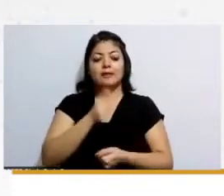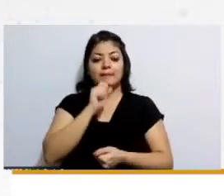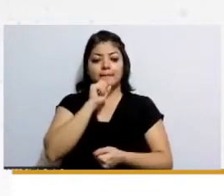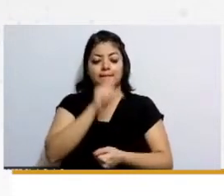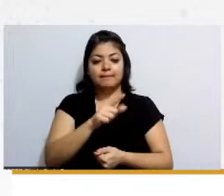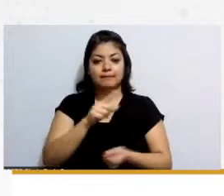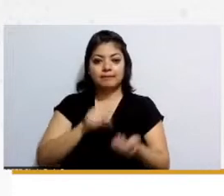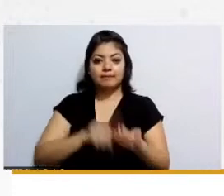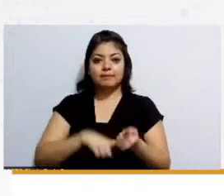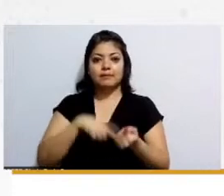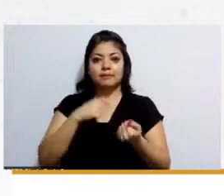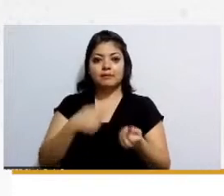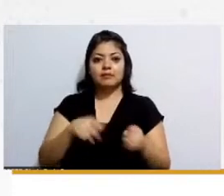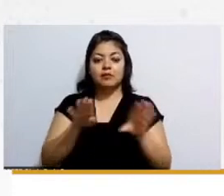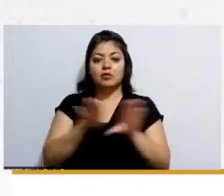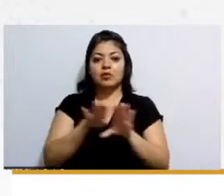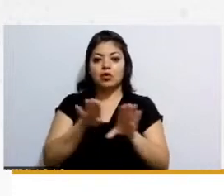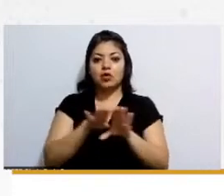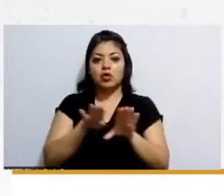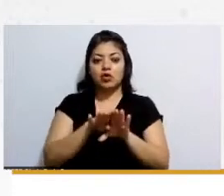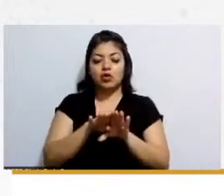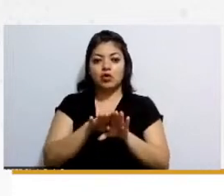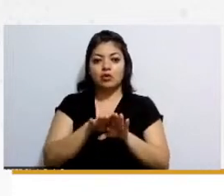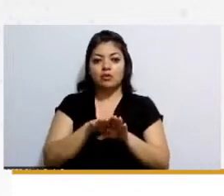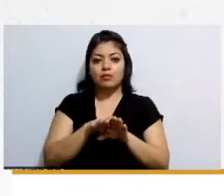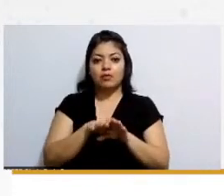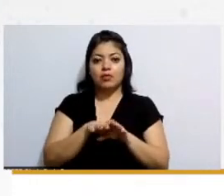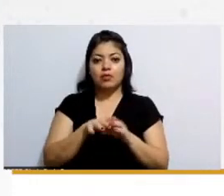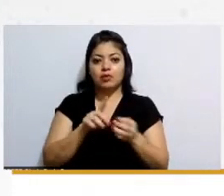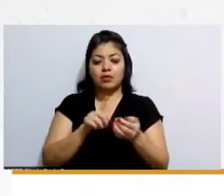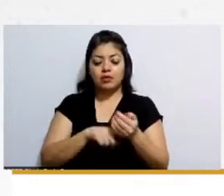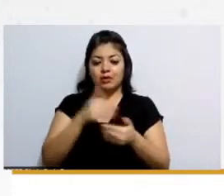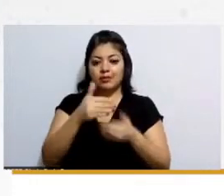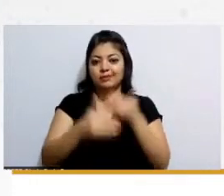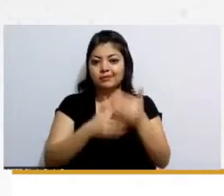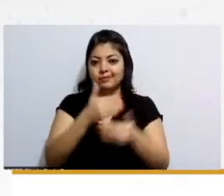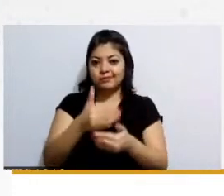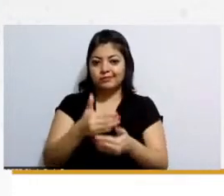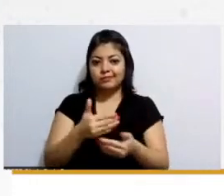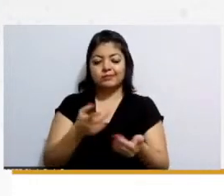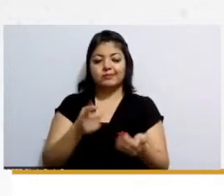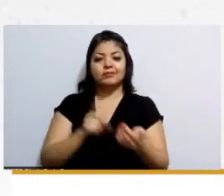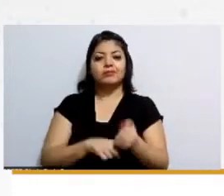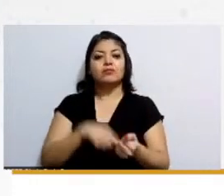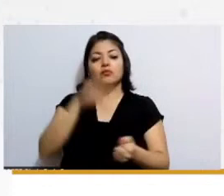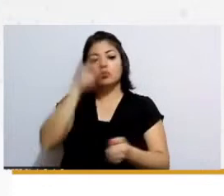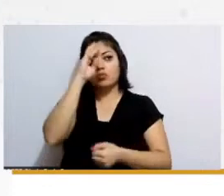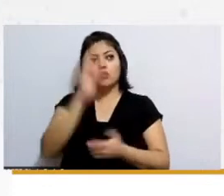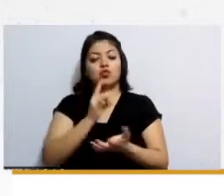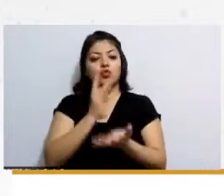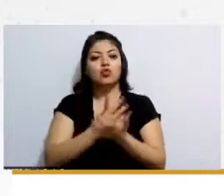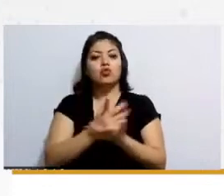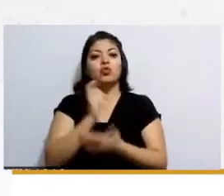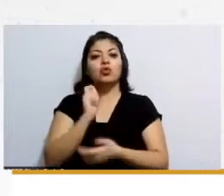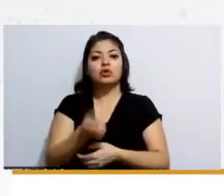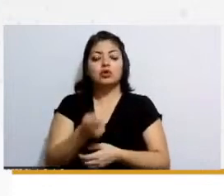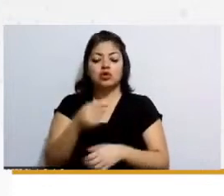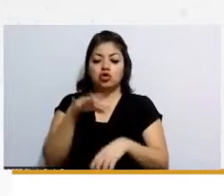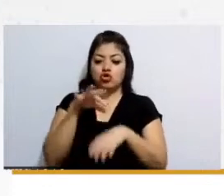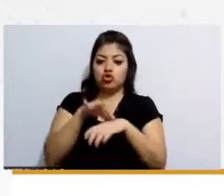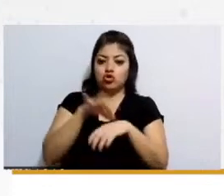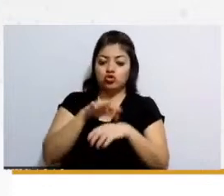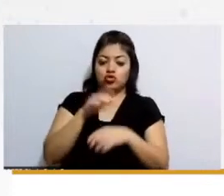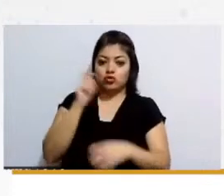holística se tiene que valorar más aspectos que no solo es el dictamen de un doctor sino